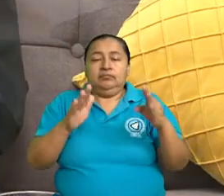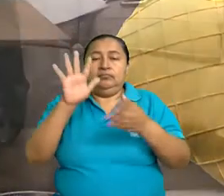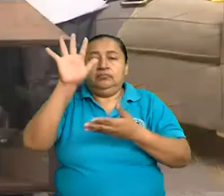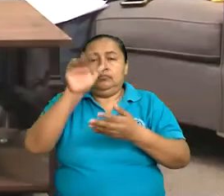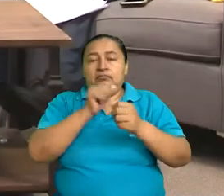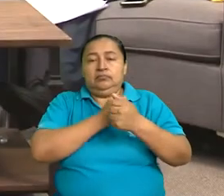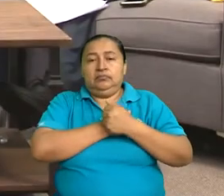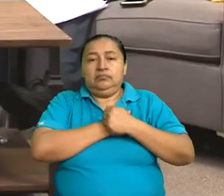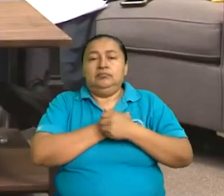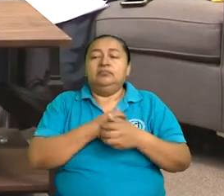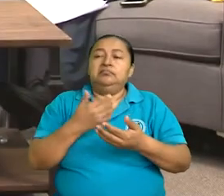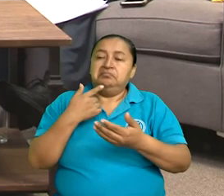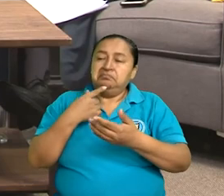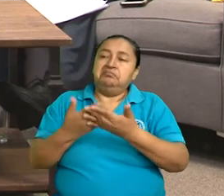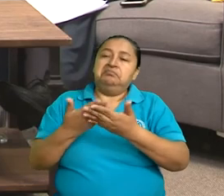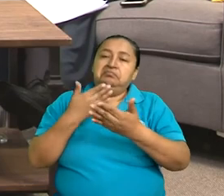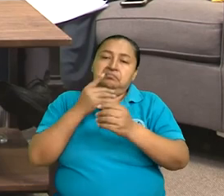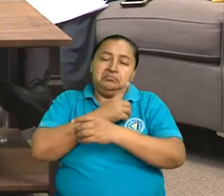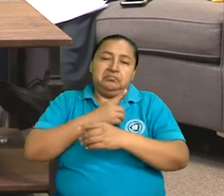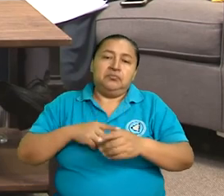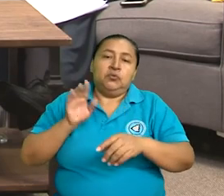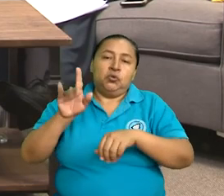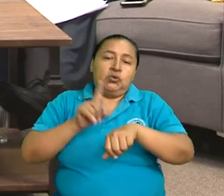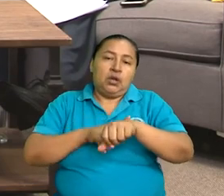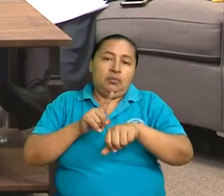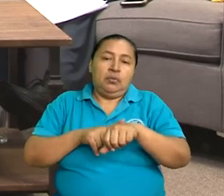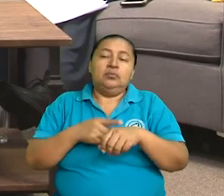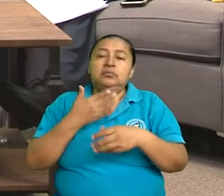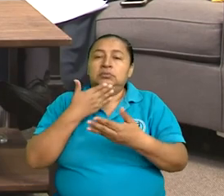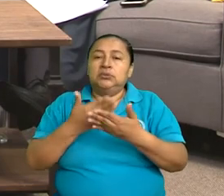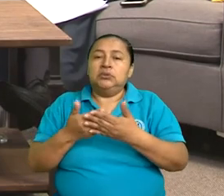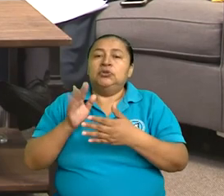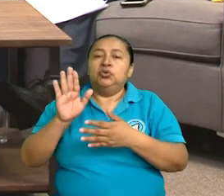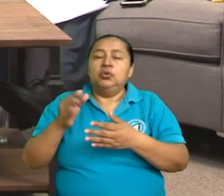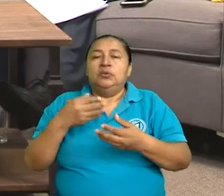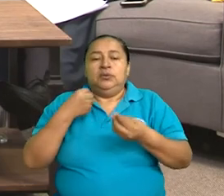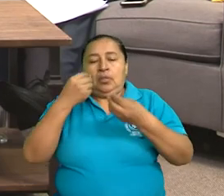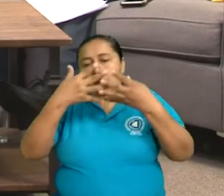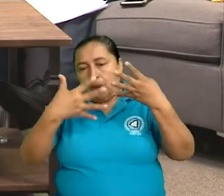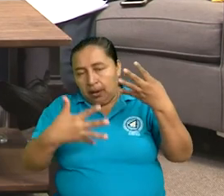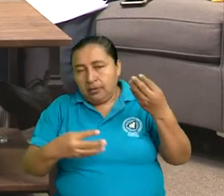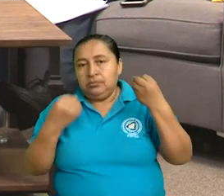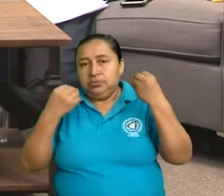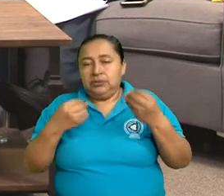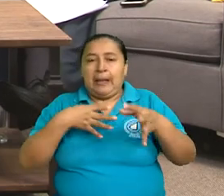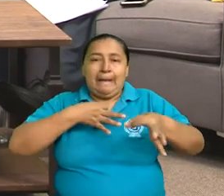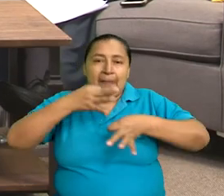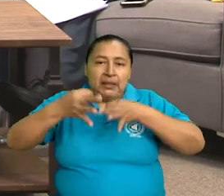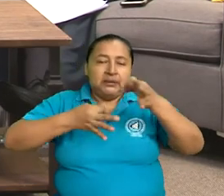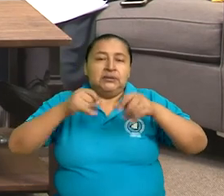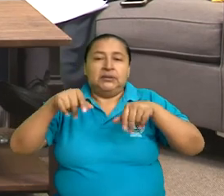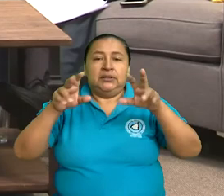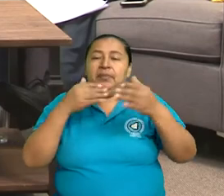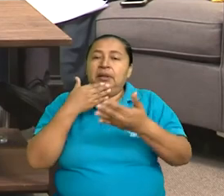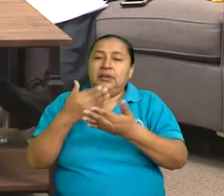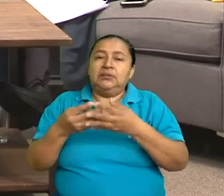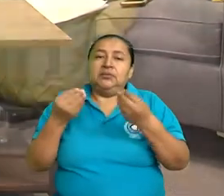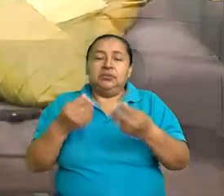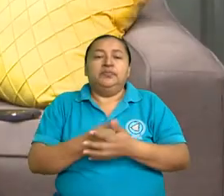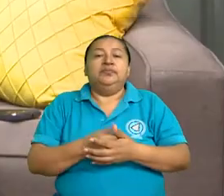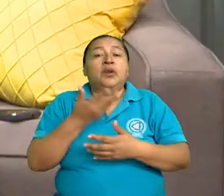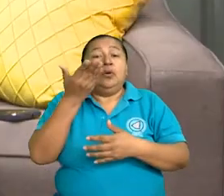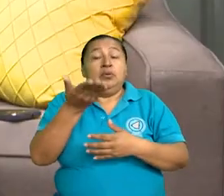amor. Claro que sí, diputado, muchísimas gracias por su tiempo y por su vasta explicación sobre este tema. Muchísimas gracias.